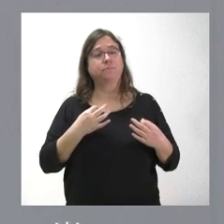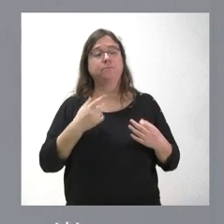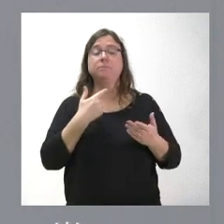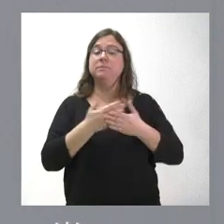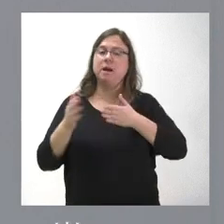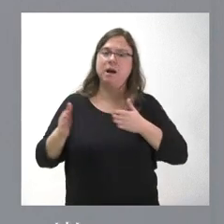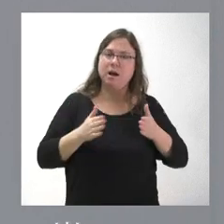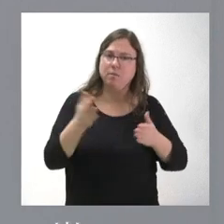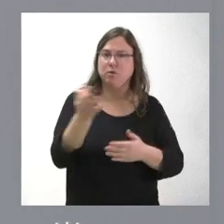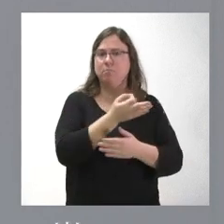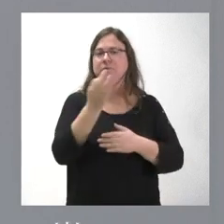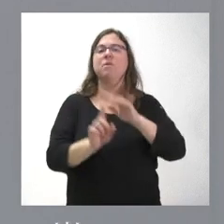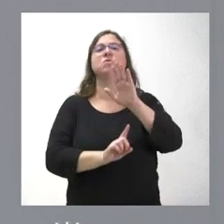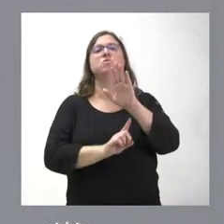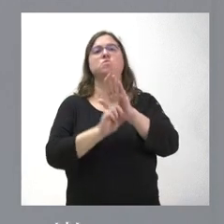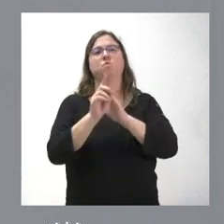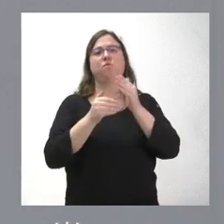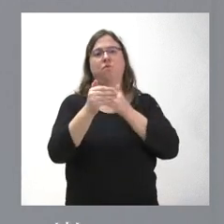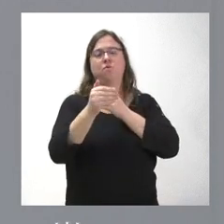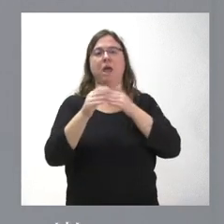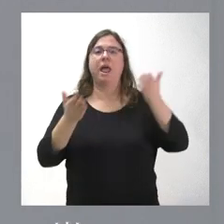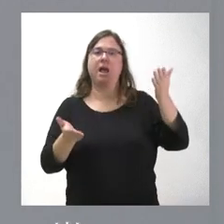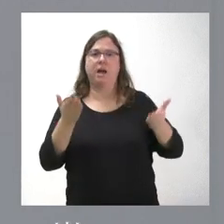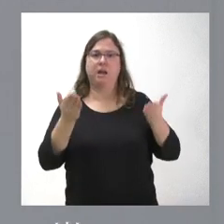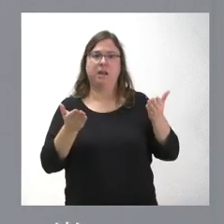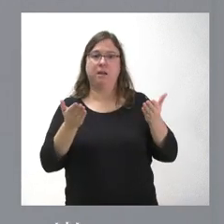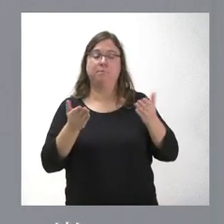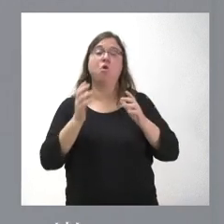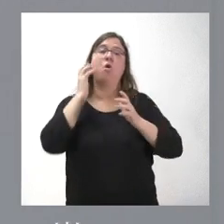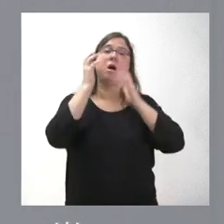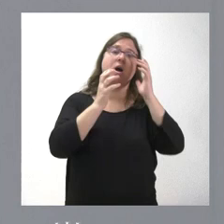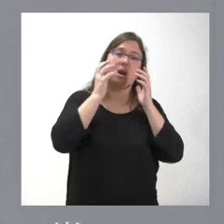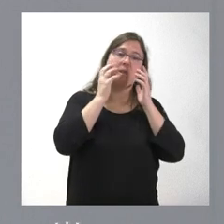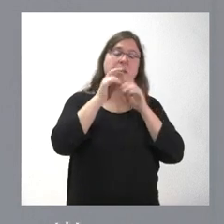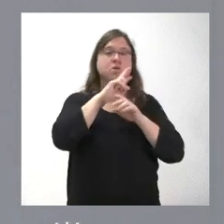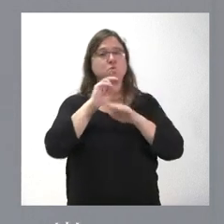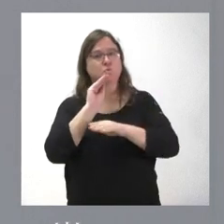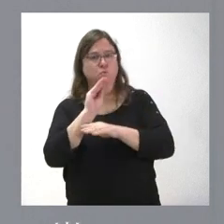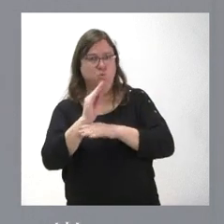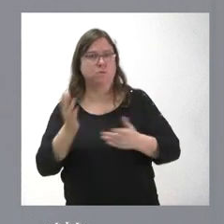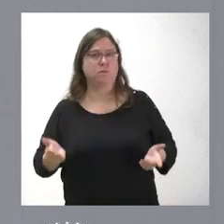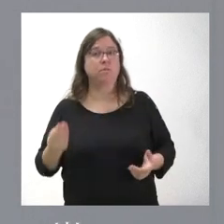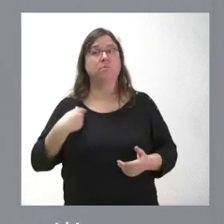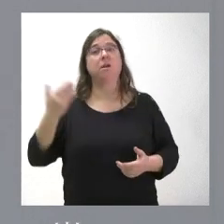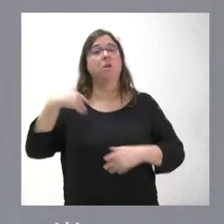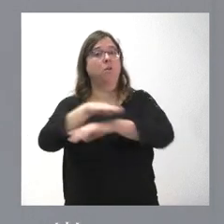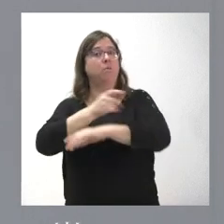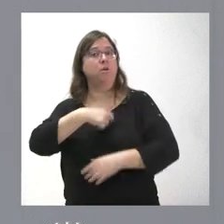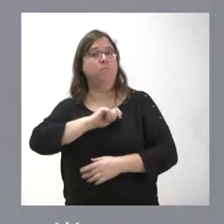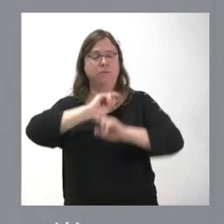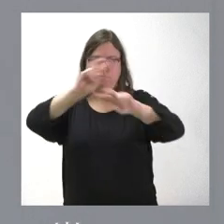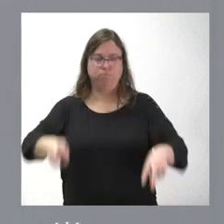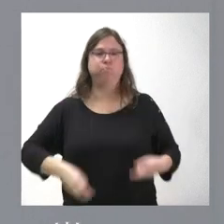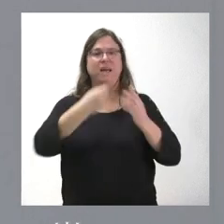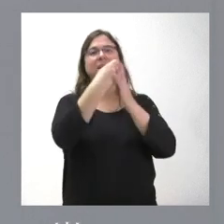cauce ideal para seguir avanzando en el futuro, el equilibrio entre ganadería y conservación de la especie. Y lo que hizo el Gobierno de España al modificar el listado